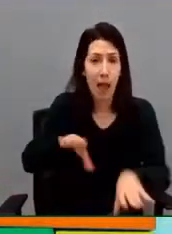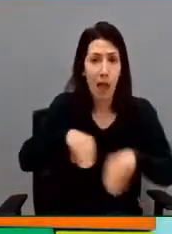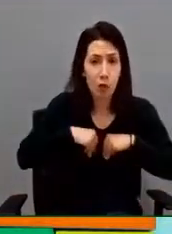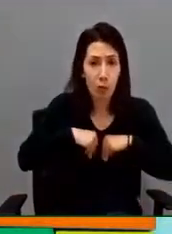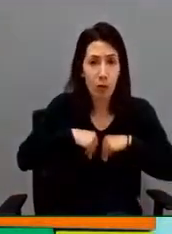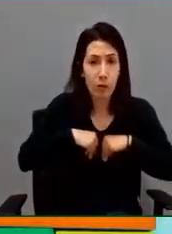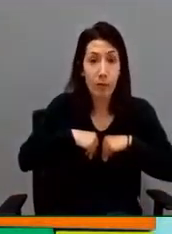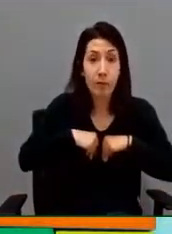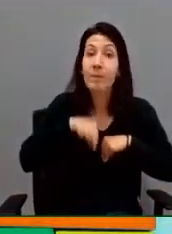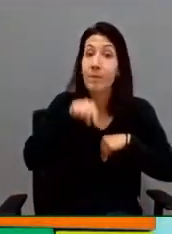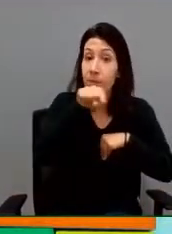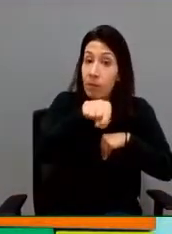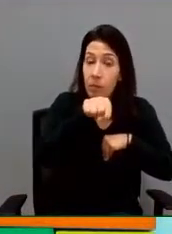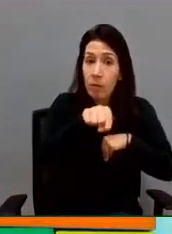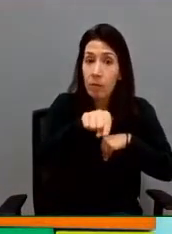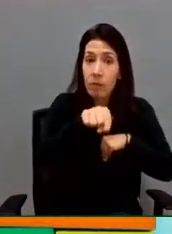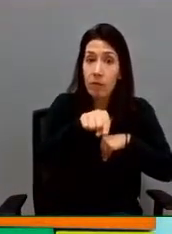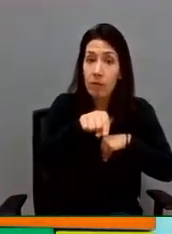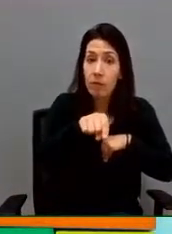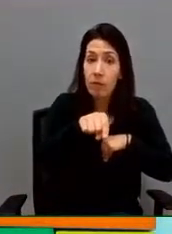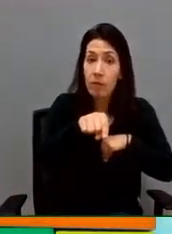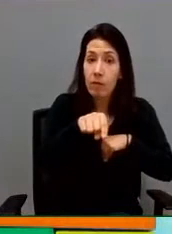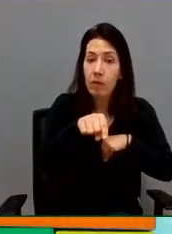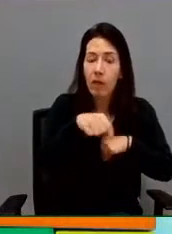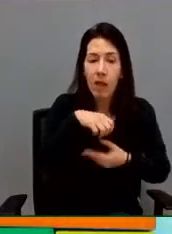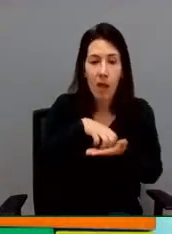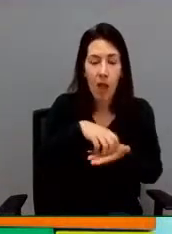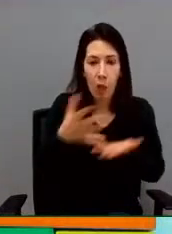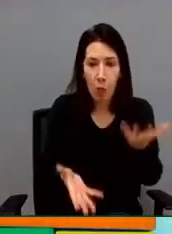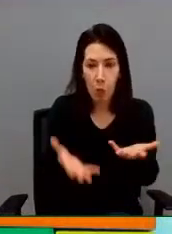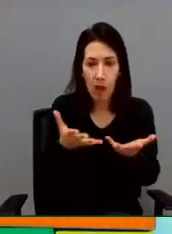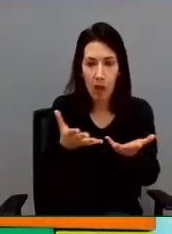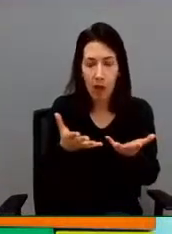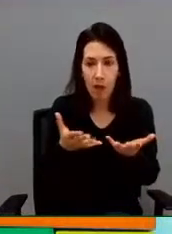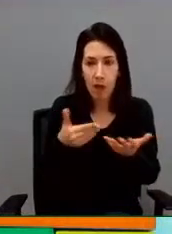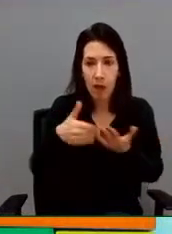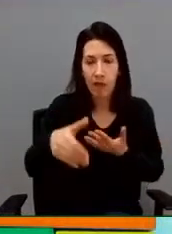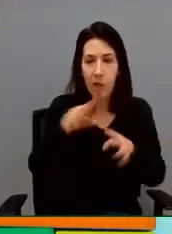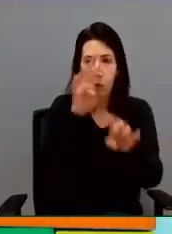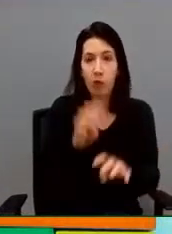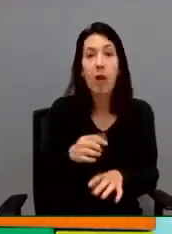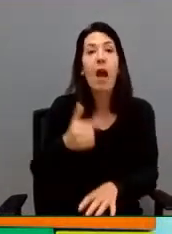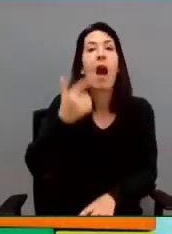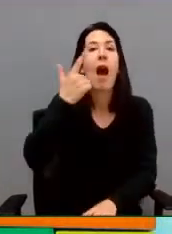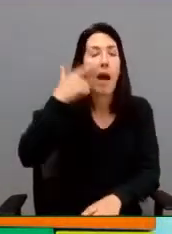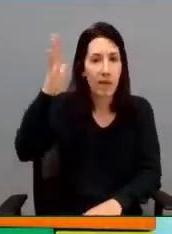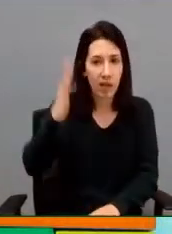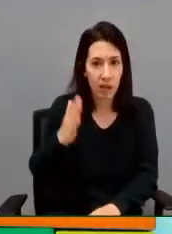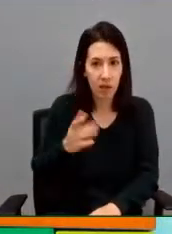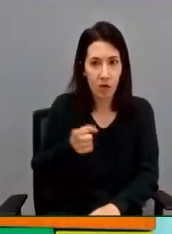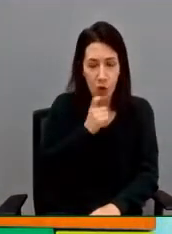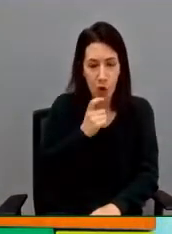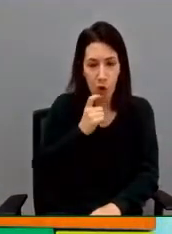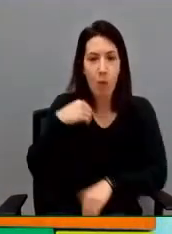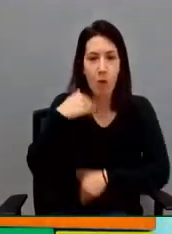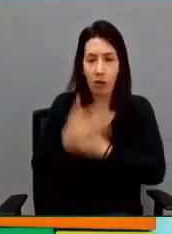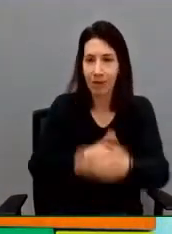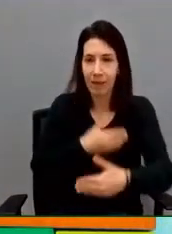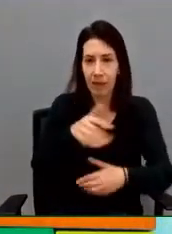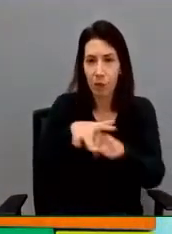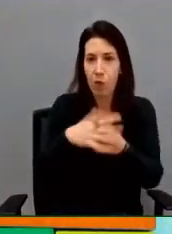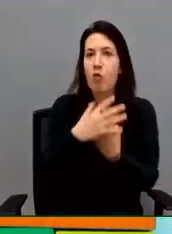Sobre esto y toda la incertidumbre que existe, vamos a ir viendo cómo evoluciona la situación.